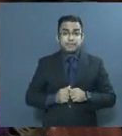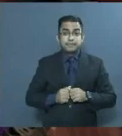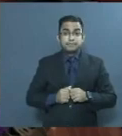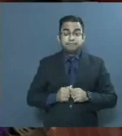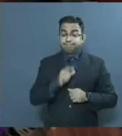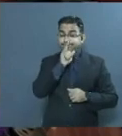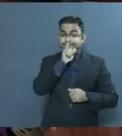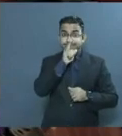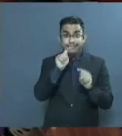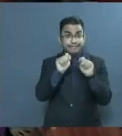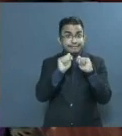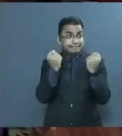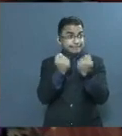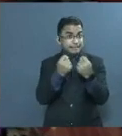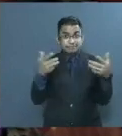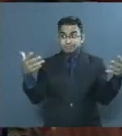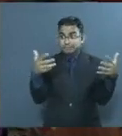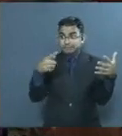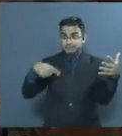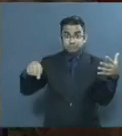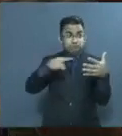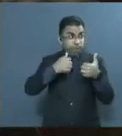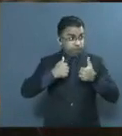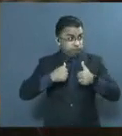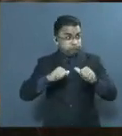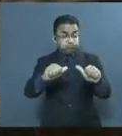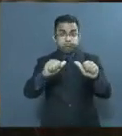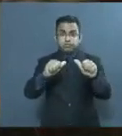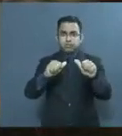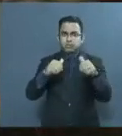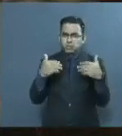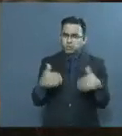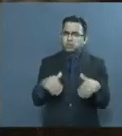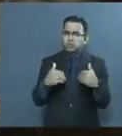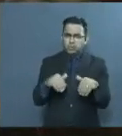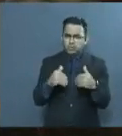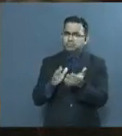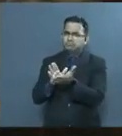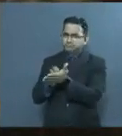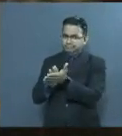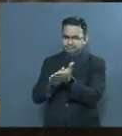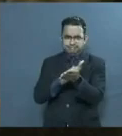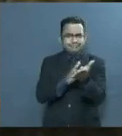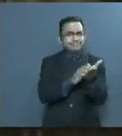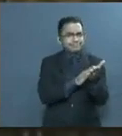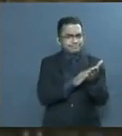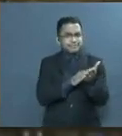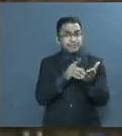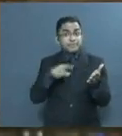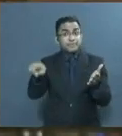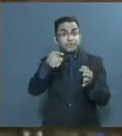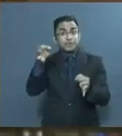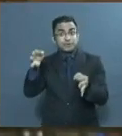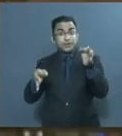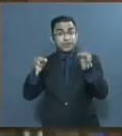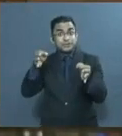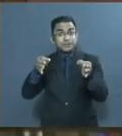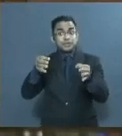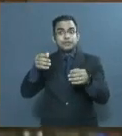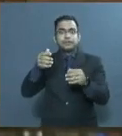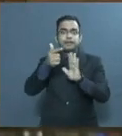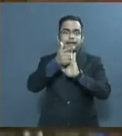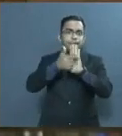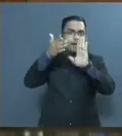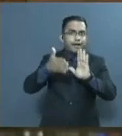un esfuerzo colectivo sin precedentes, que además de las y los magistrados, ha contado con todos los